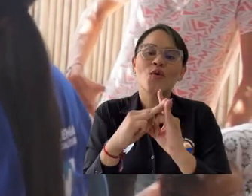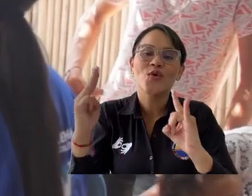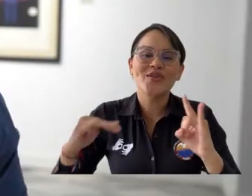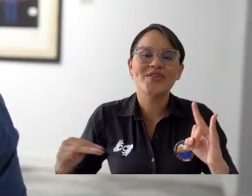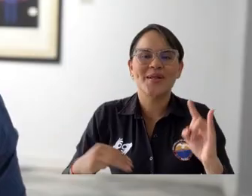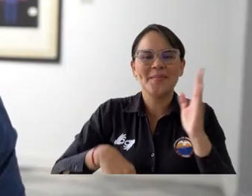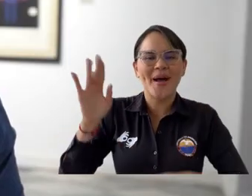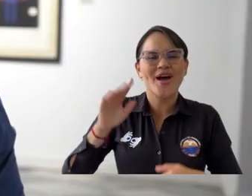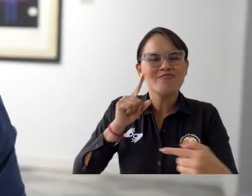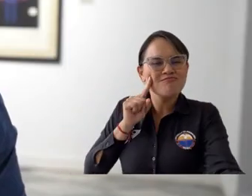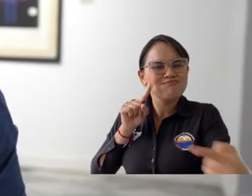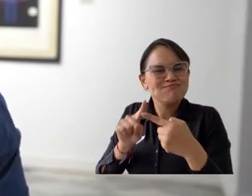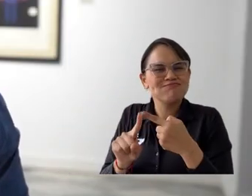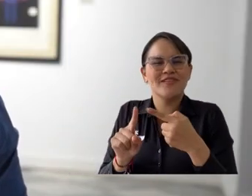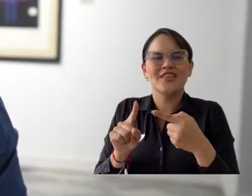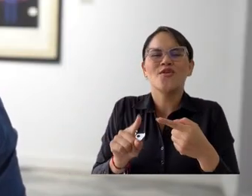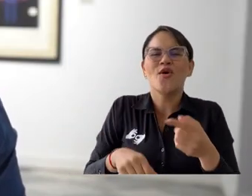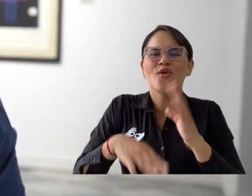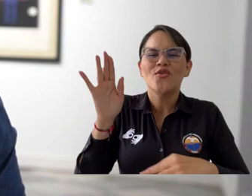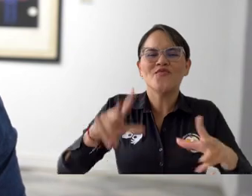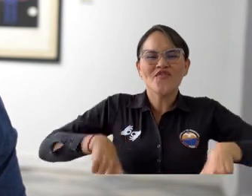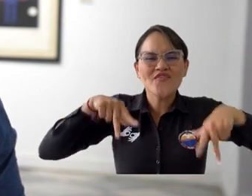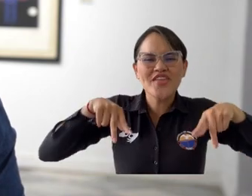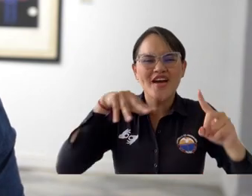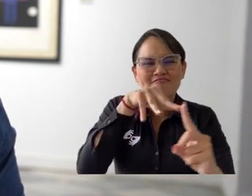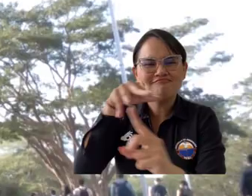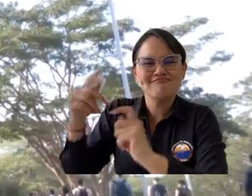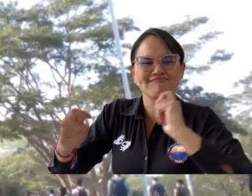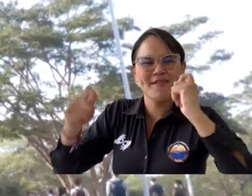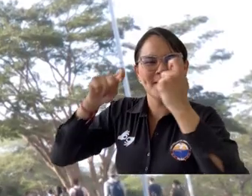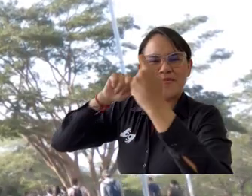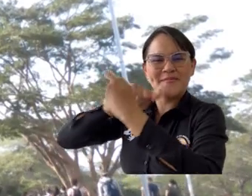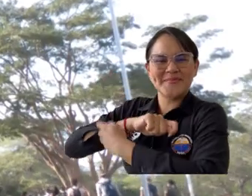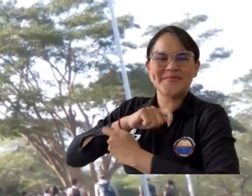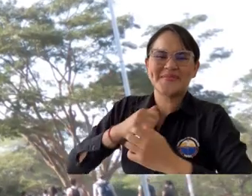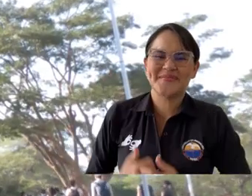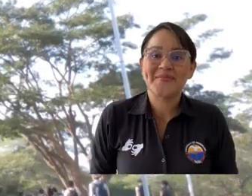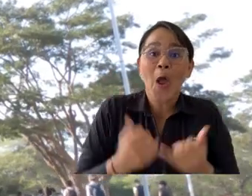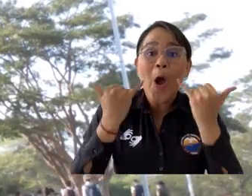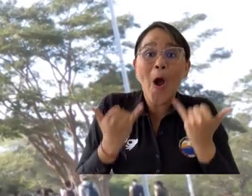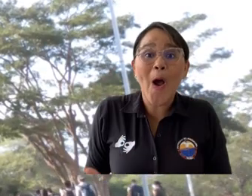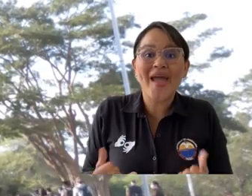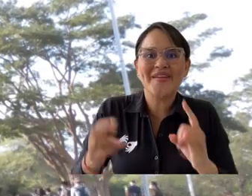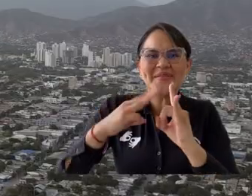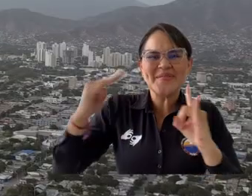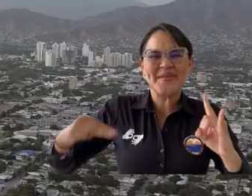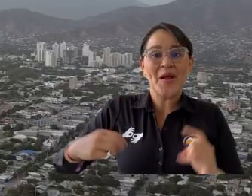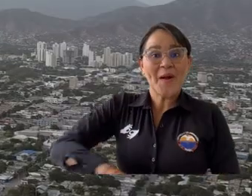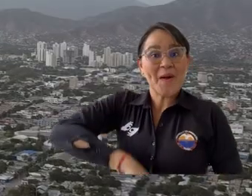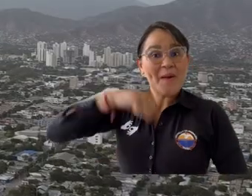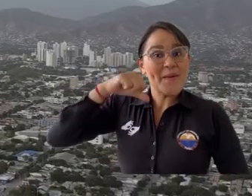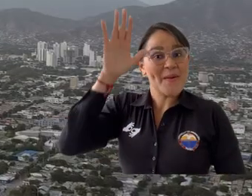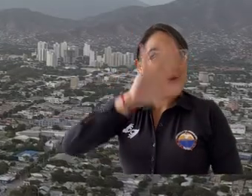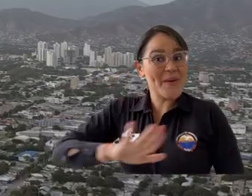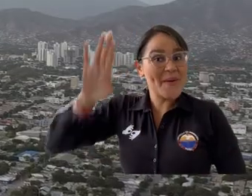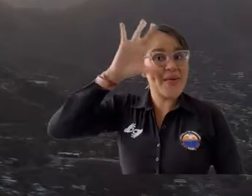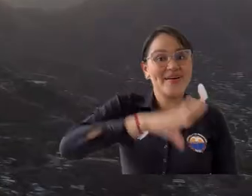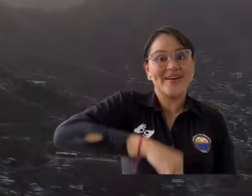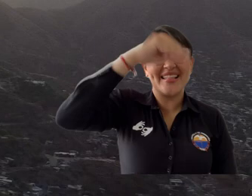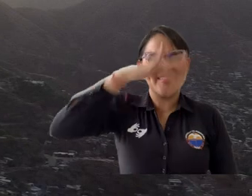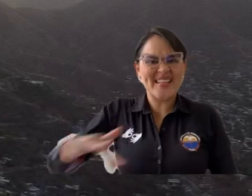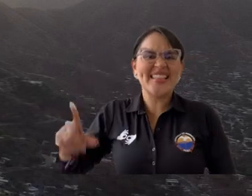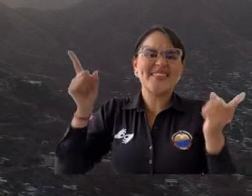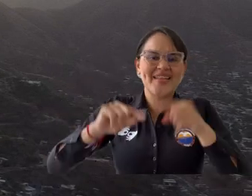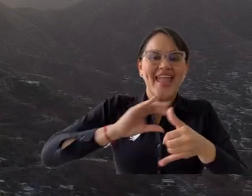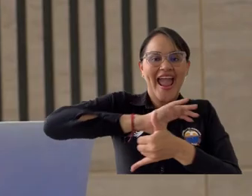tiene como pilar para transformar la vida de muchos. Uni Magdalena hoy se constituye en un orgullo para el Departamento del Magdalena, la